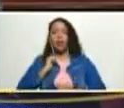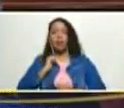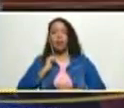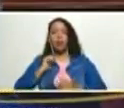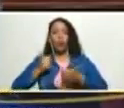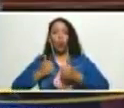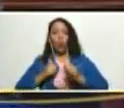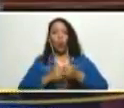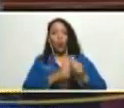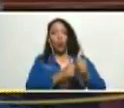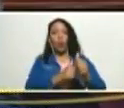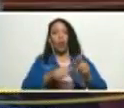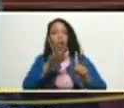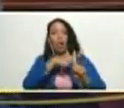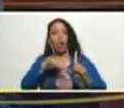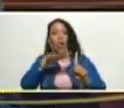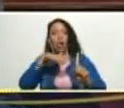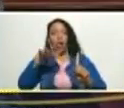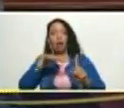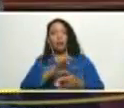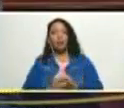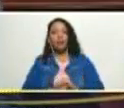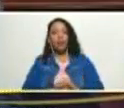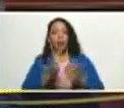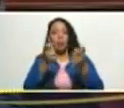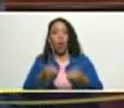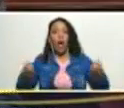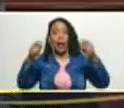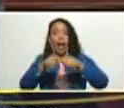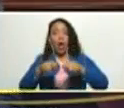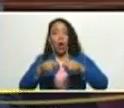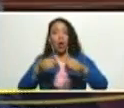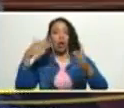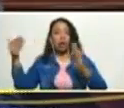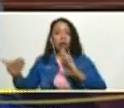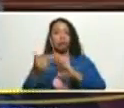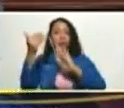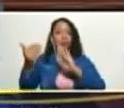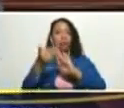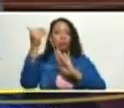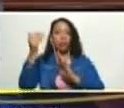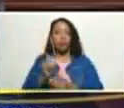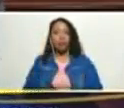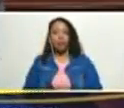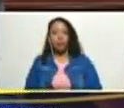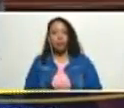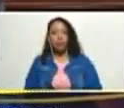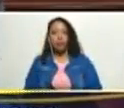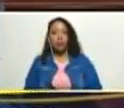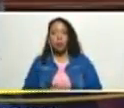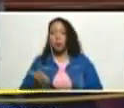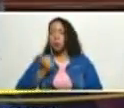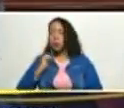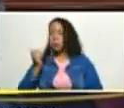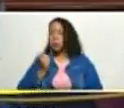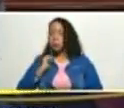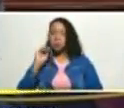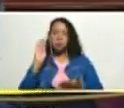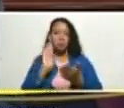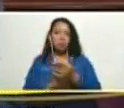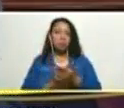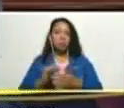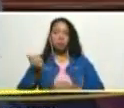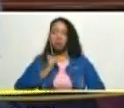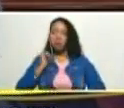persecución amenazas bloqueos sanciones como me la pongan como no las